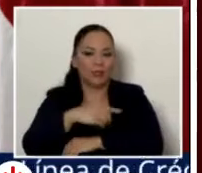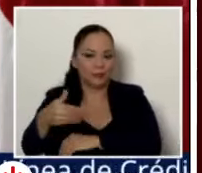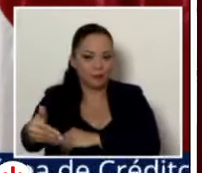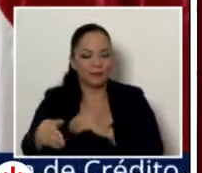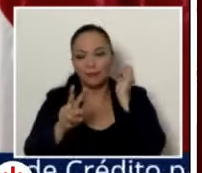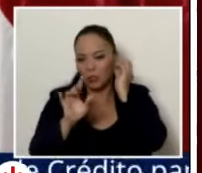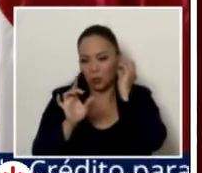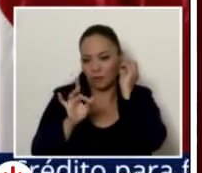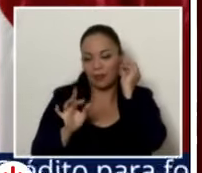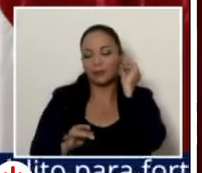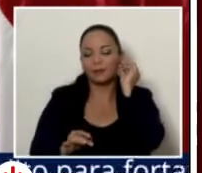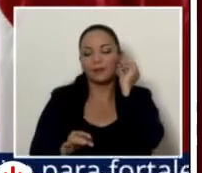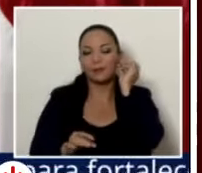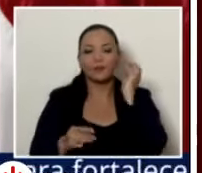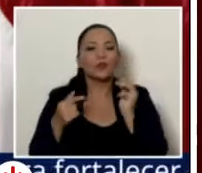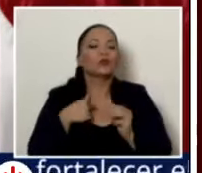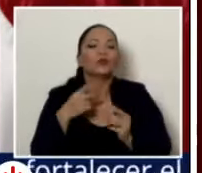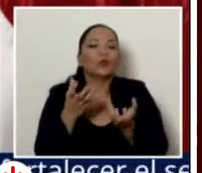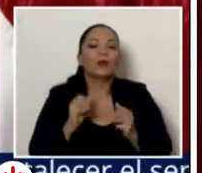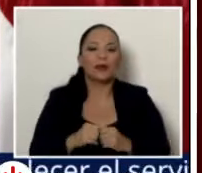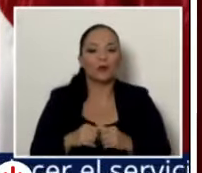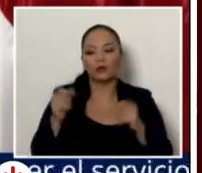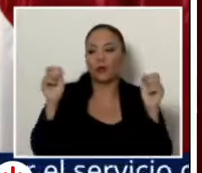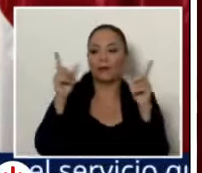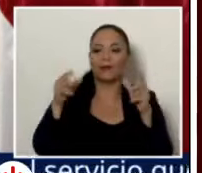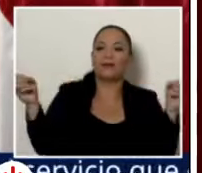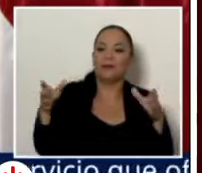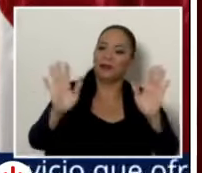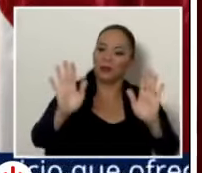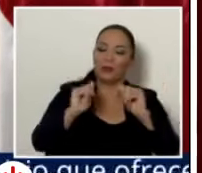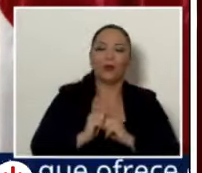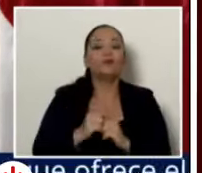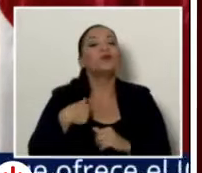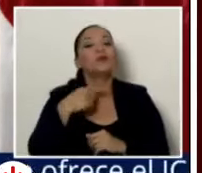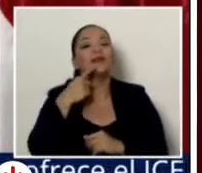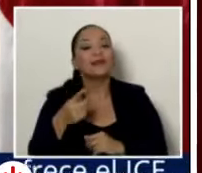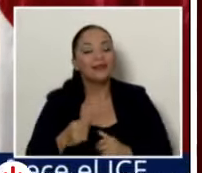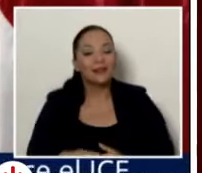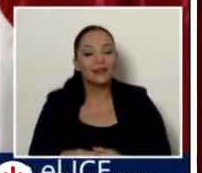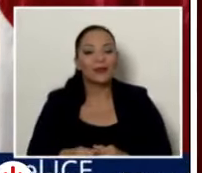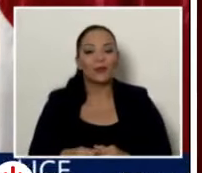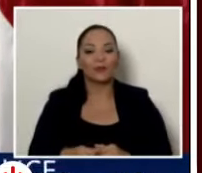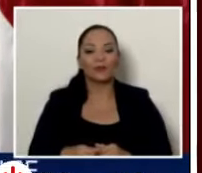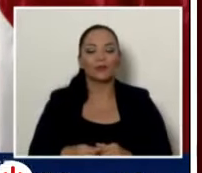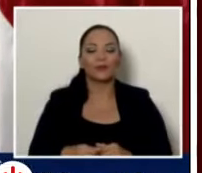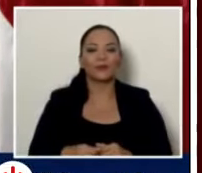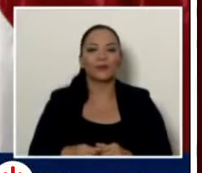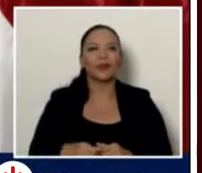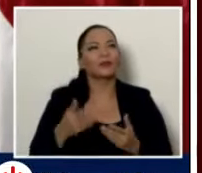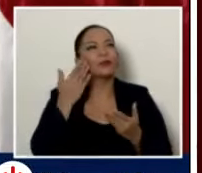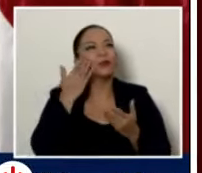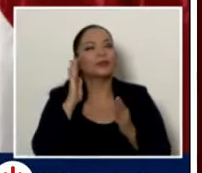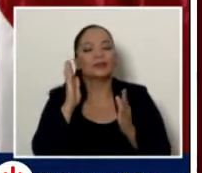No quiero echarle a perder la sorpresa a él, pero yo les digo que es de, yo no sé qué es la